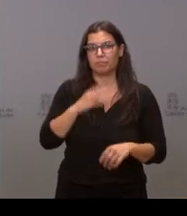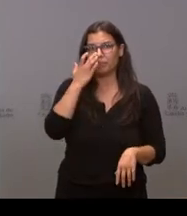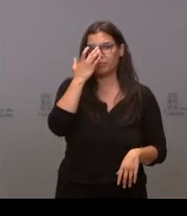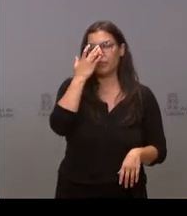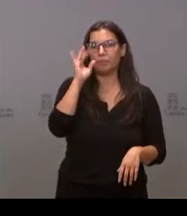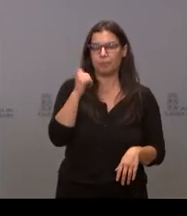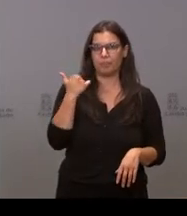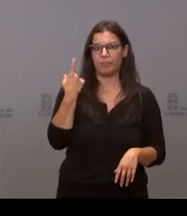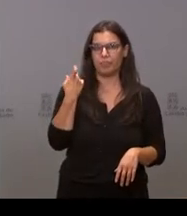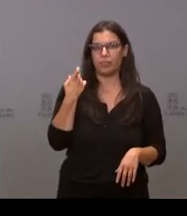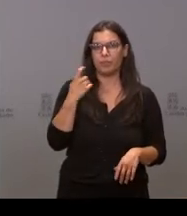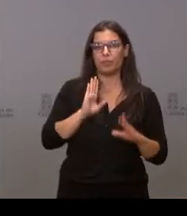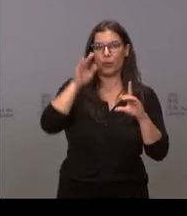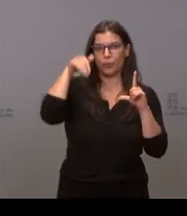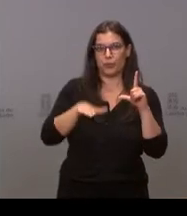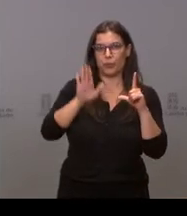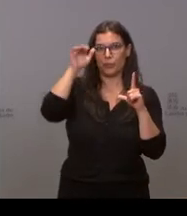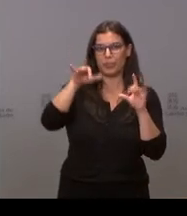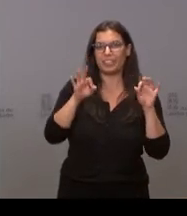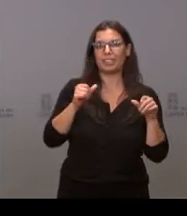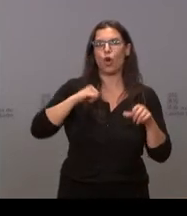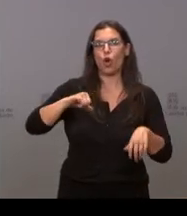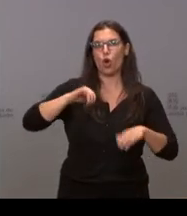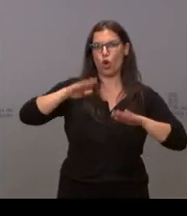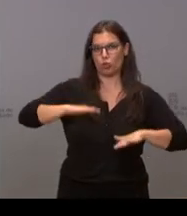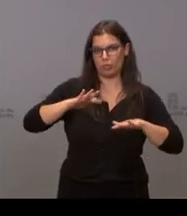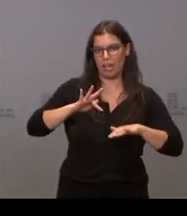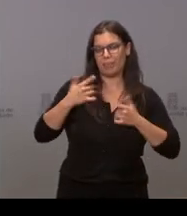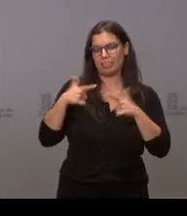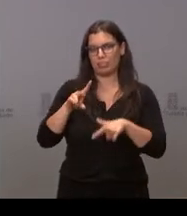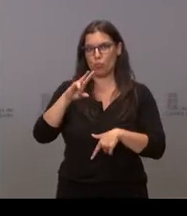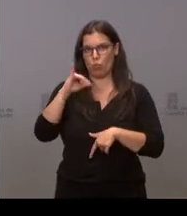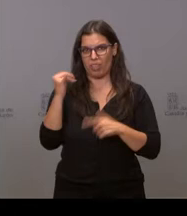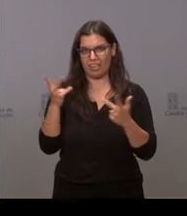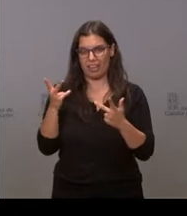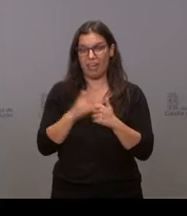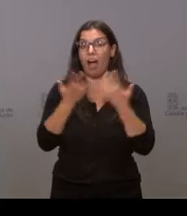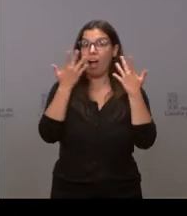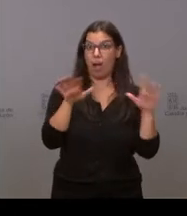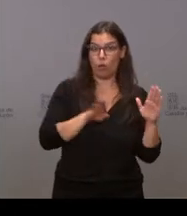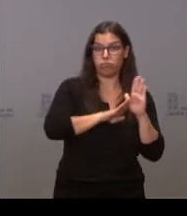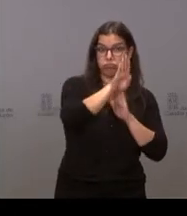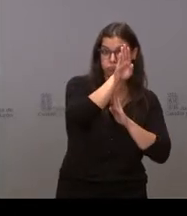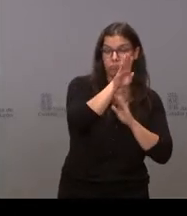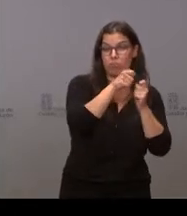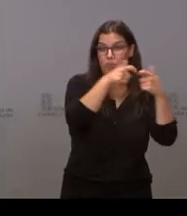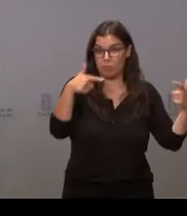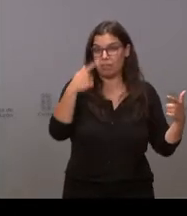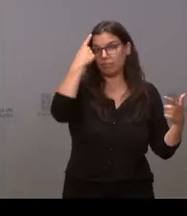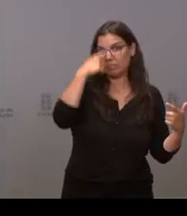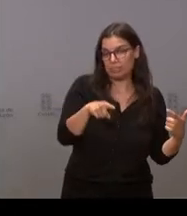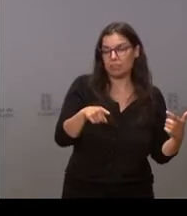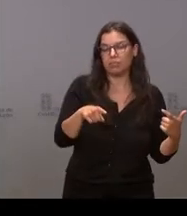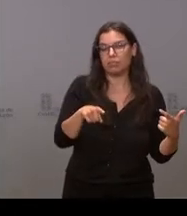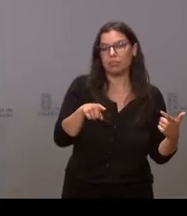Ah, sí, bueno, estas son las curvas de hospitalización y de cuidados intensivos. A pesar de todo esto, como saben, aún